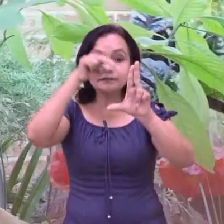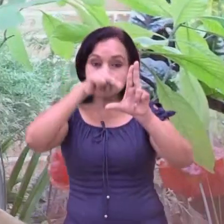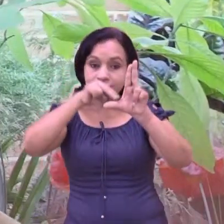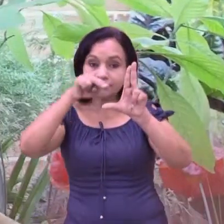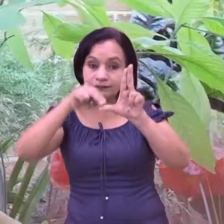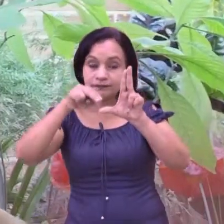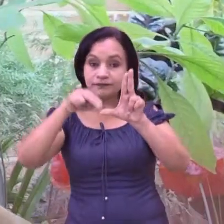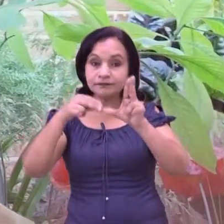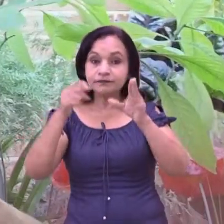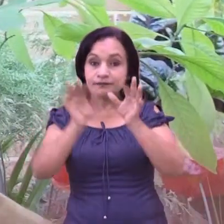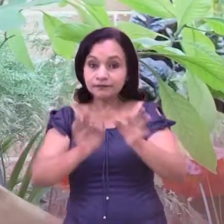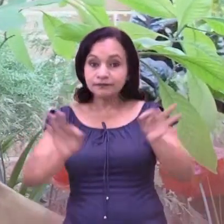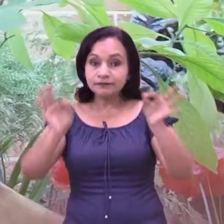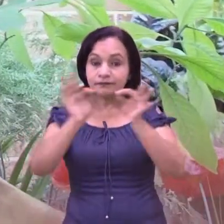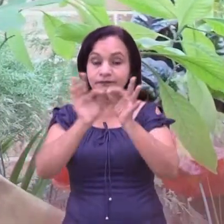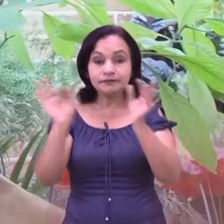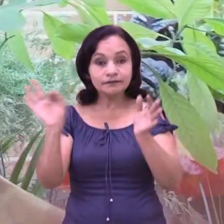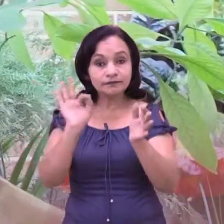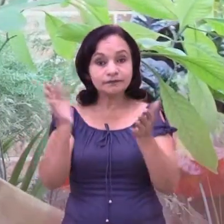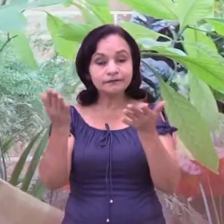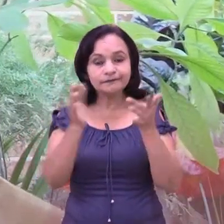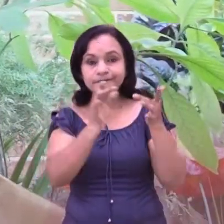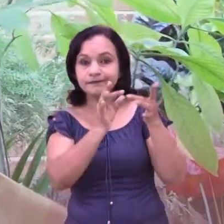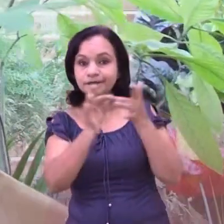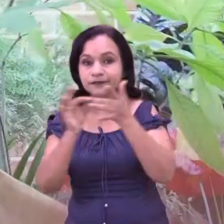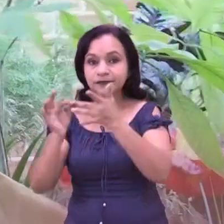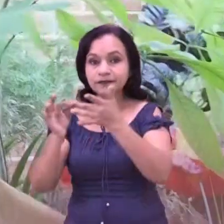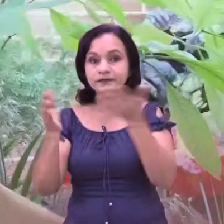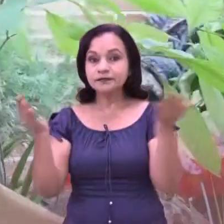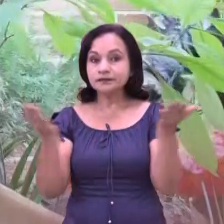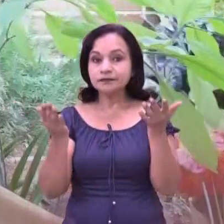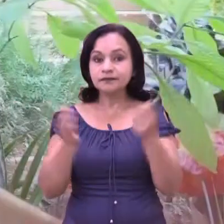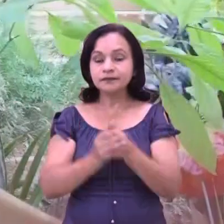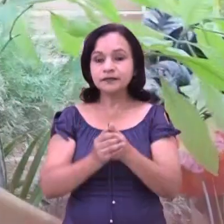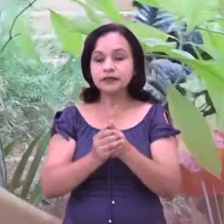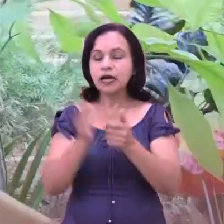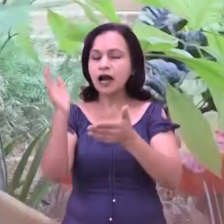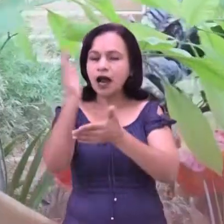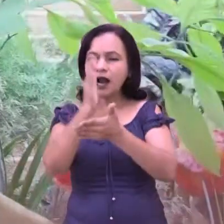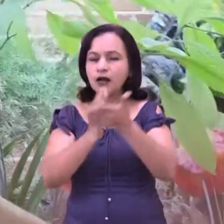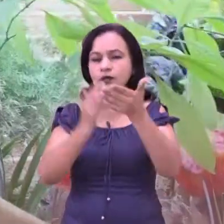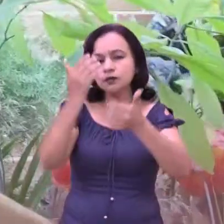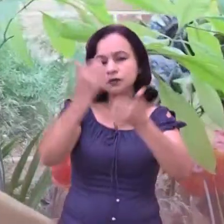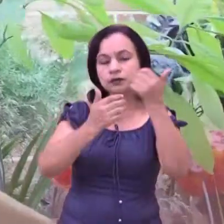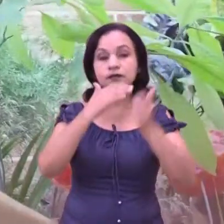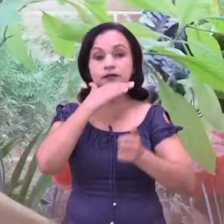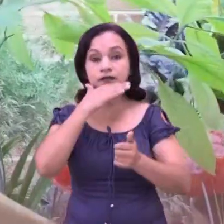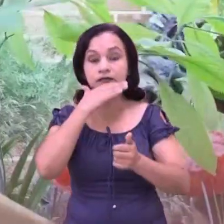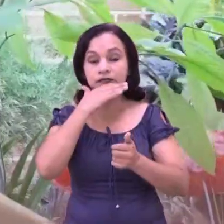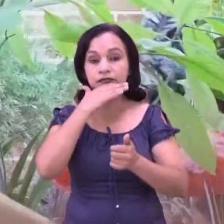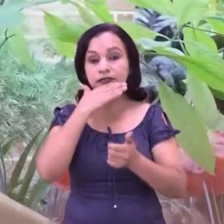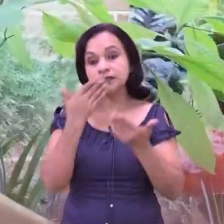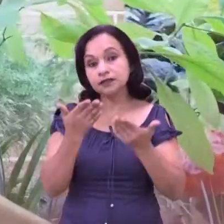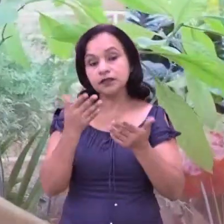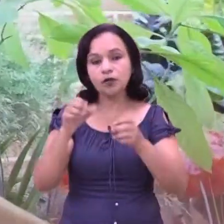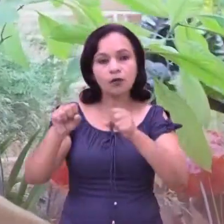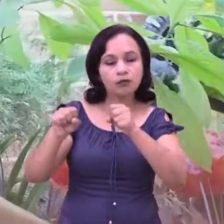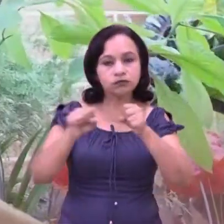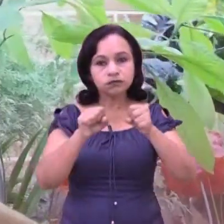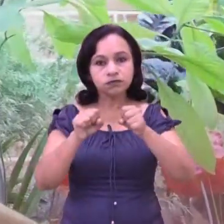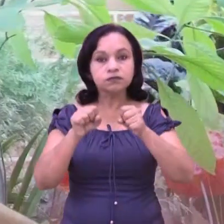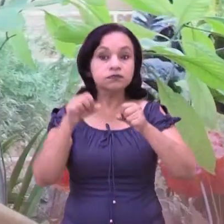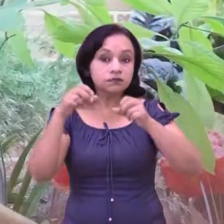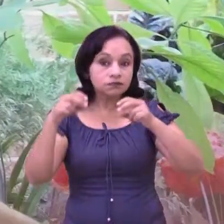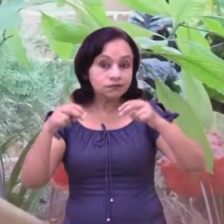nuevamente de manera especial para las emergencias reales que puedan suceder con un movimiento